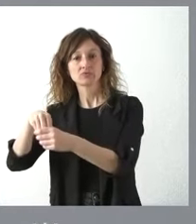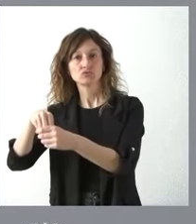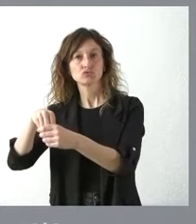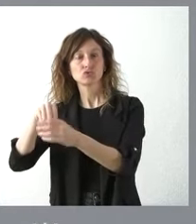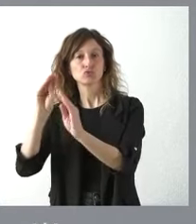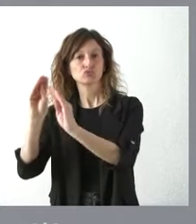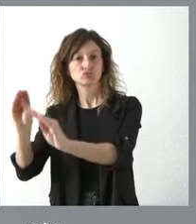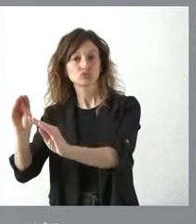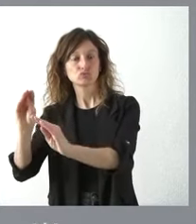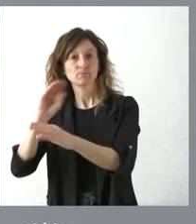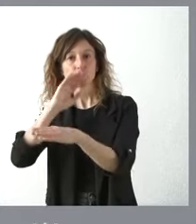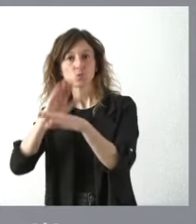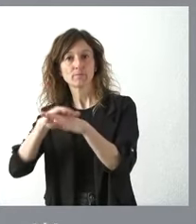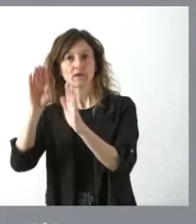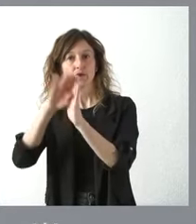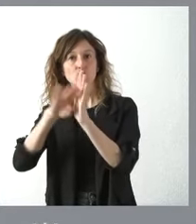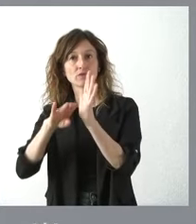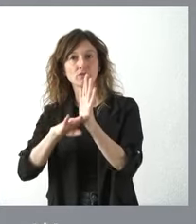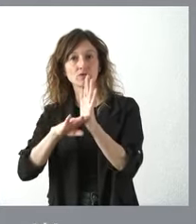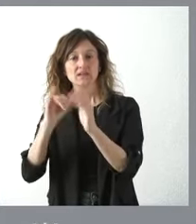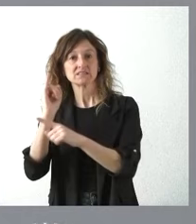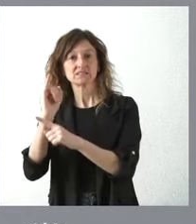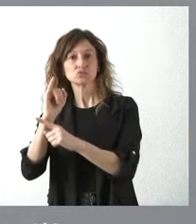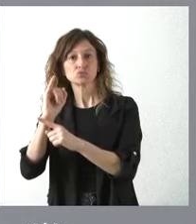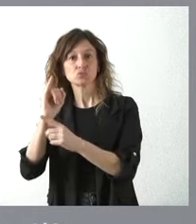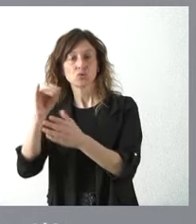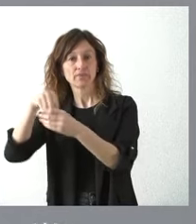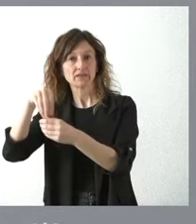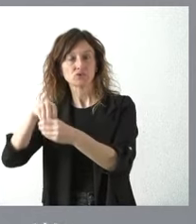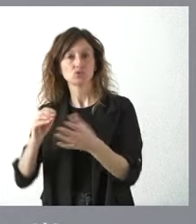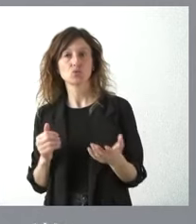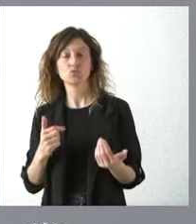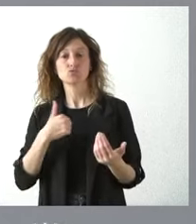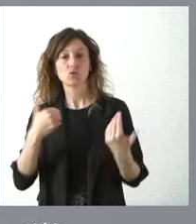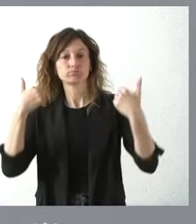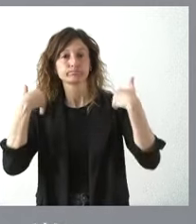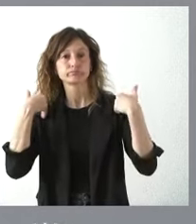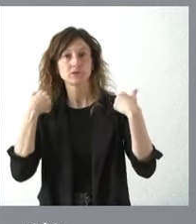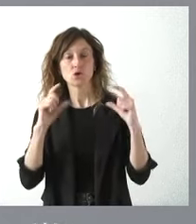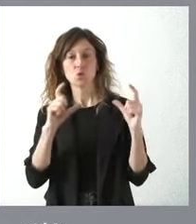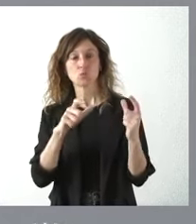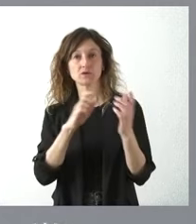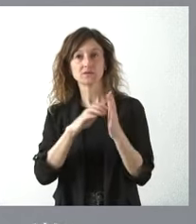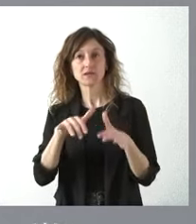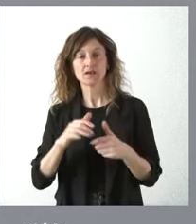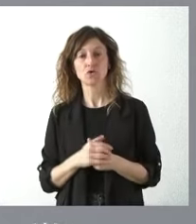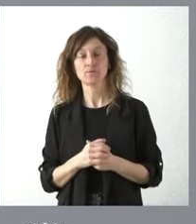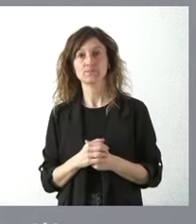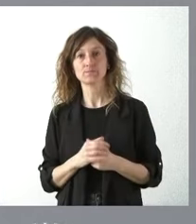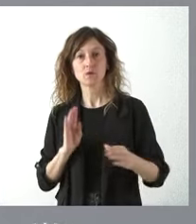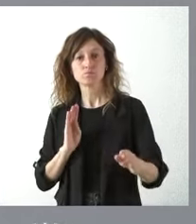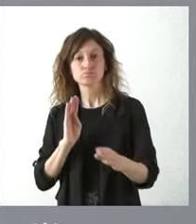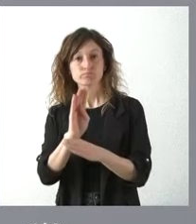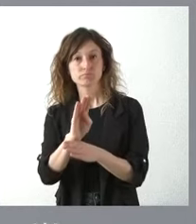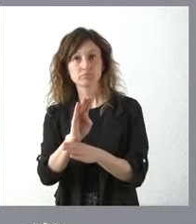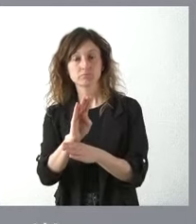y de cumplimiento de las condiciones que establece el propio instituto internamente a nosotros nos corresponde como Junta de Castilla y León en su caso otorgar una subvención